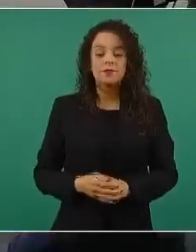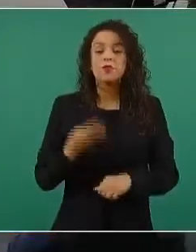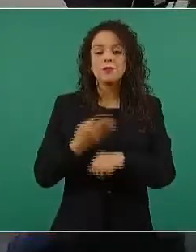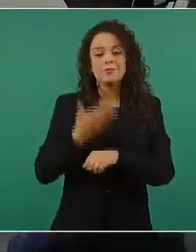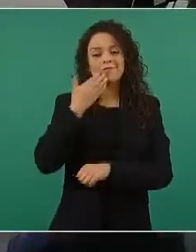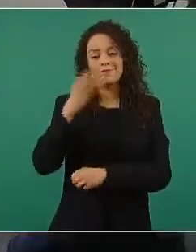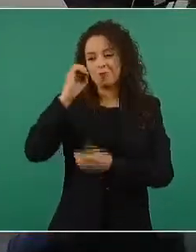Muchas gracias.